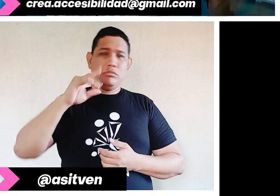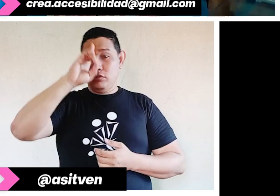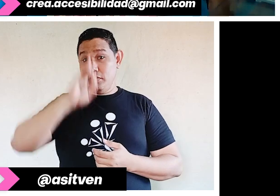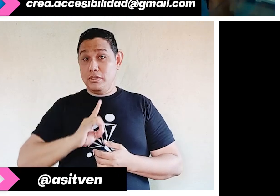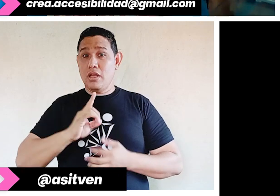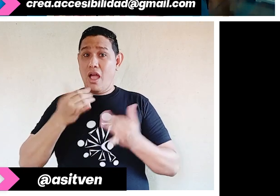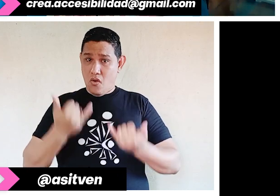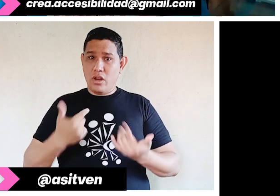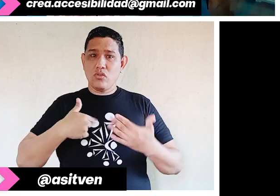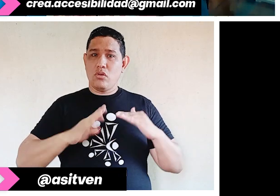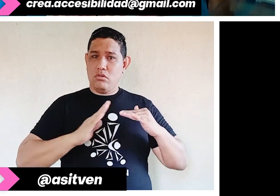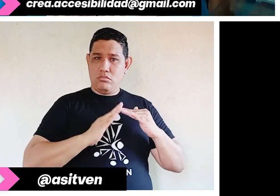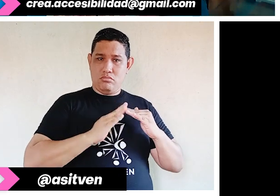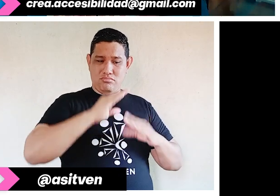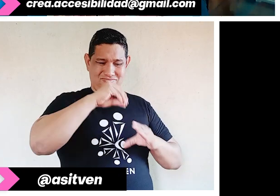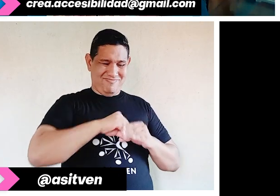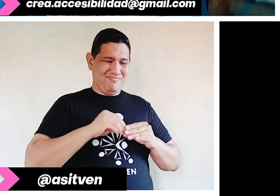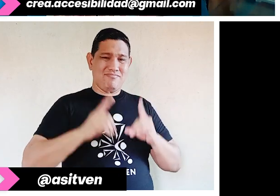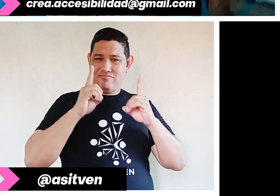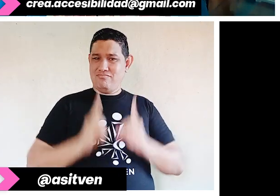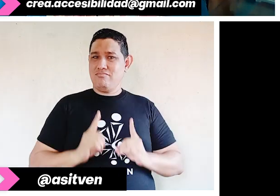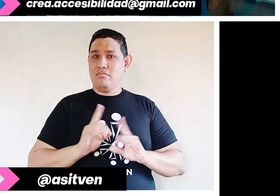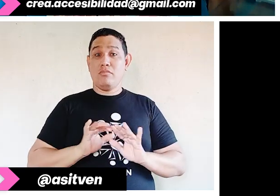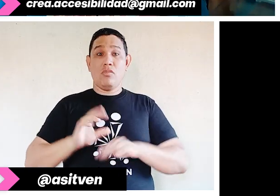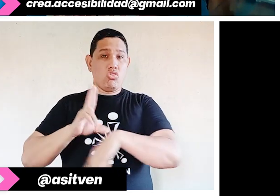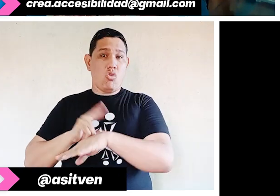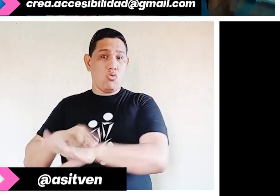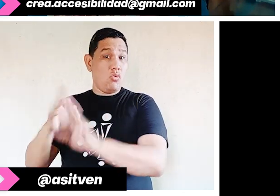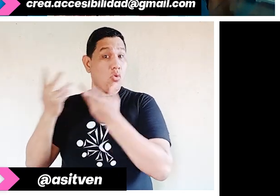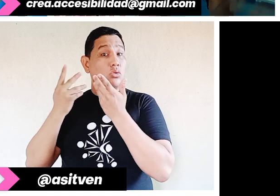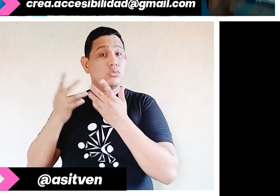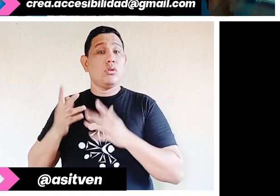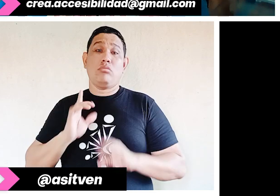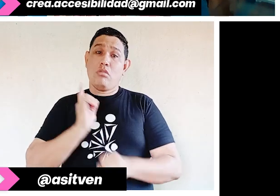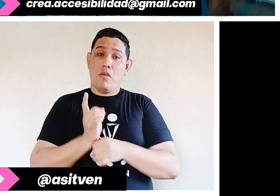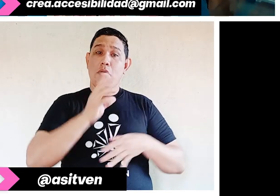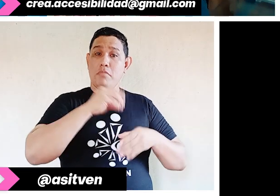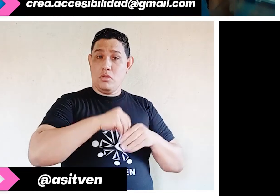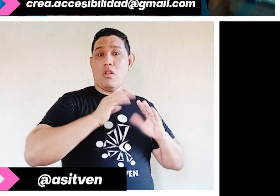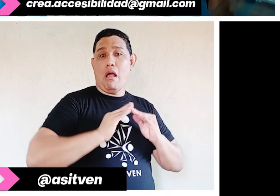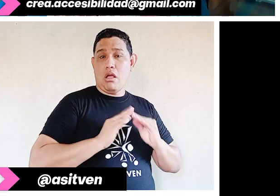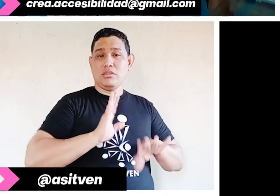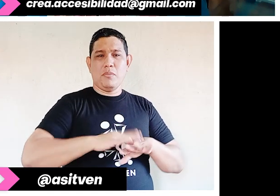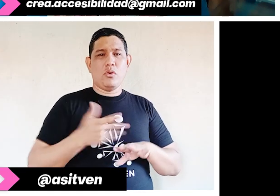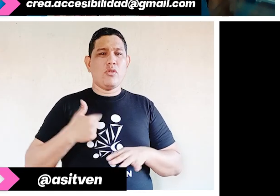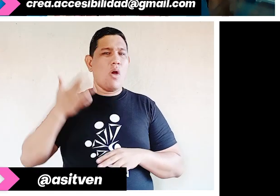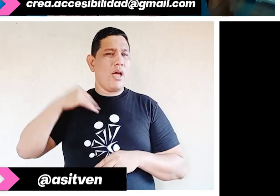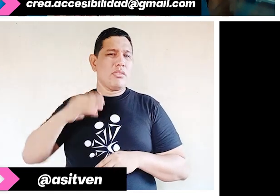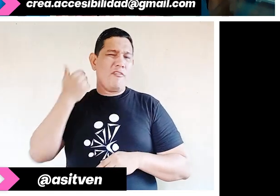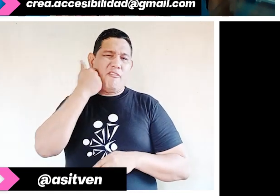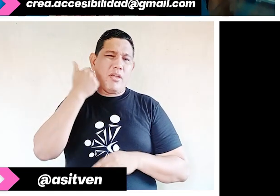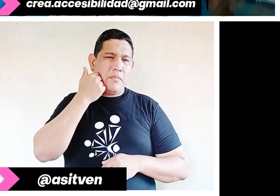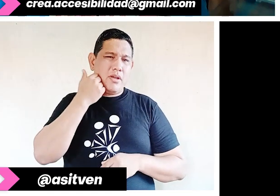autoaislamiento debido a que me indicaron los médicos que era preferible debido a unas secuelas de polio que